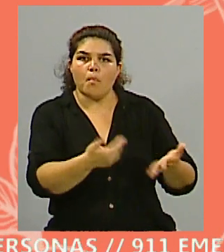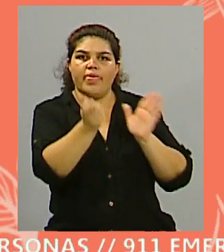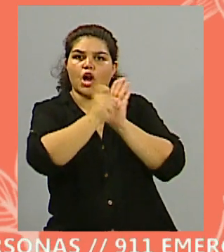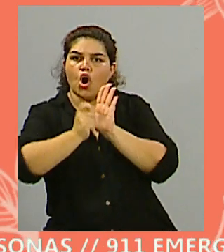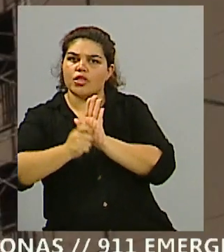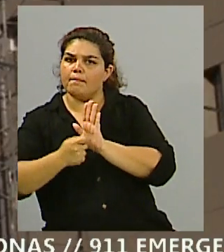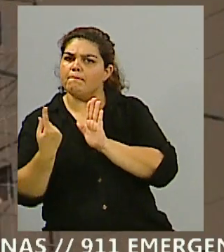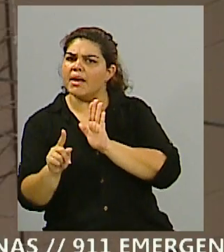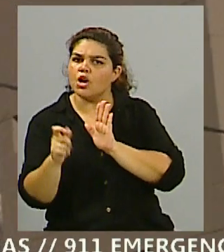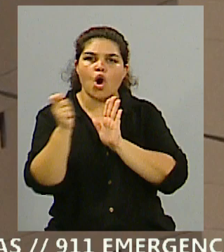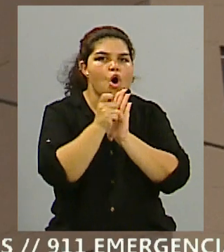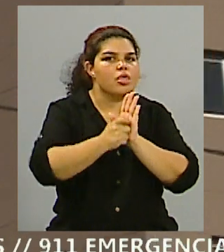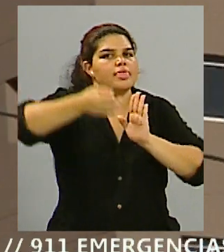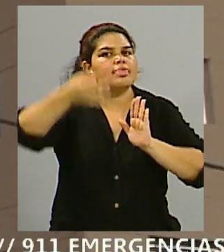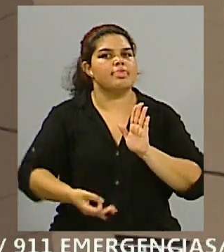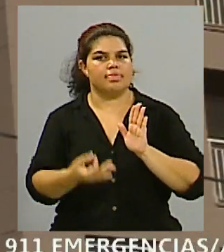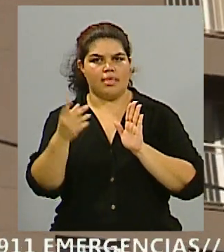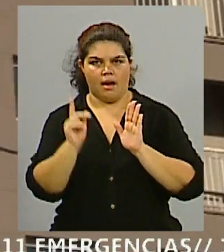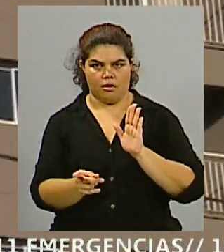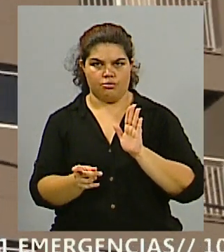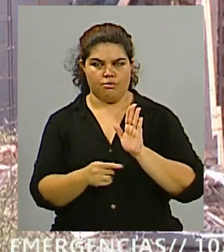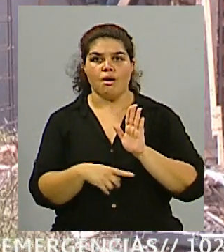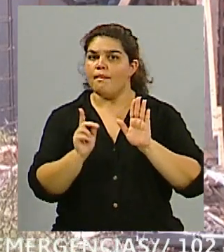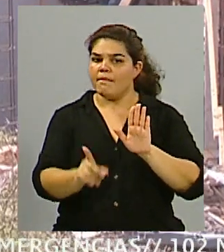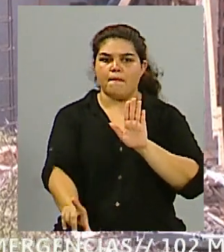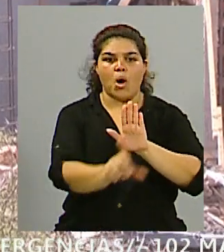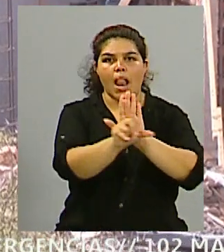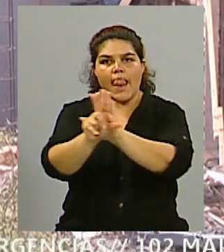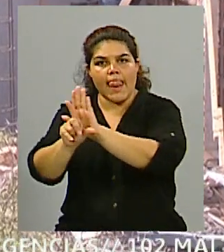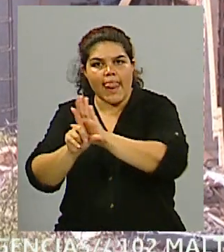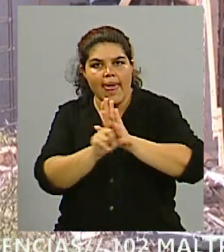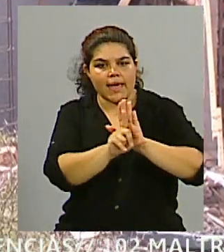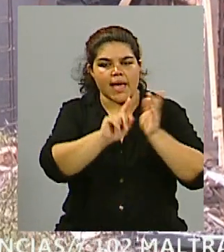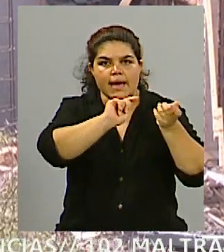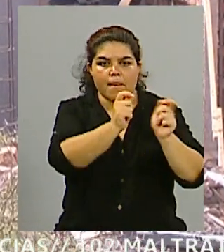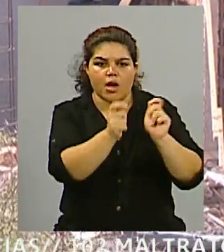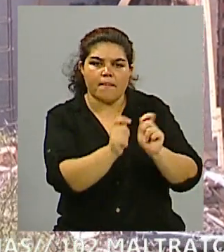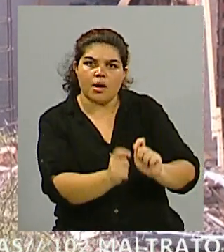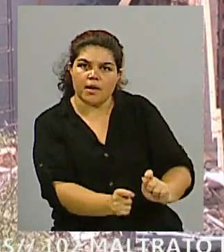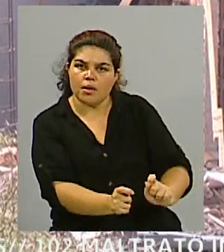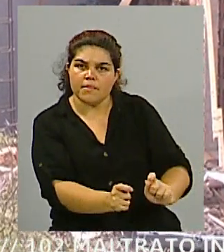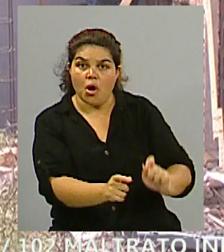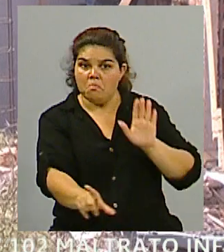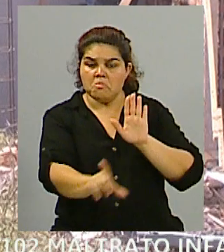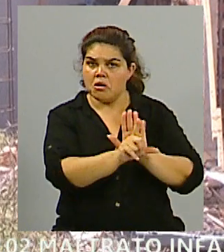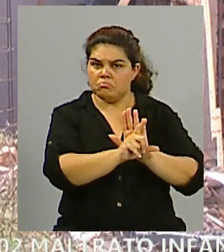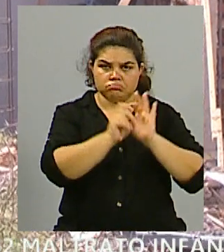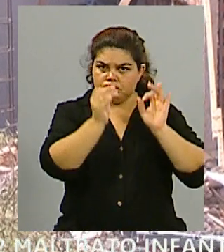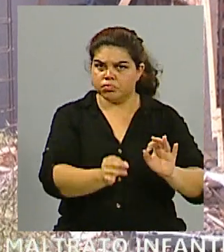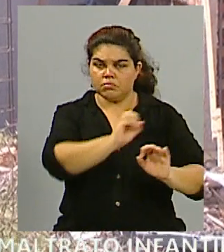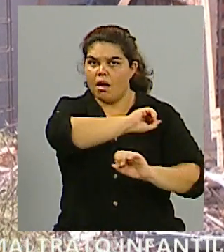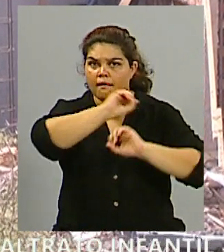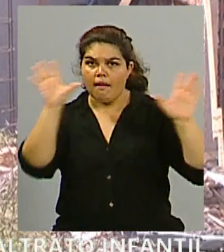encima, más allá de las leyes que fueron modificadas todas y que estaban muy claras y todos estábamos